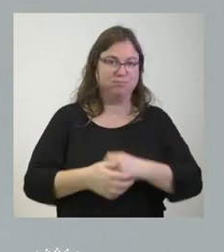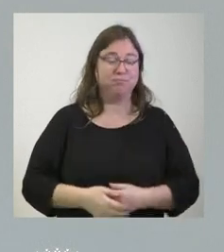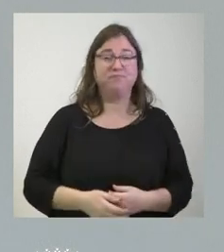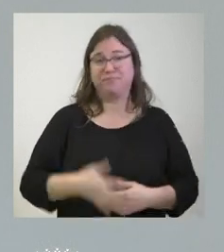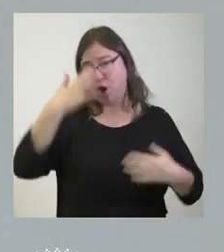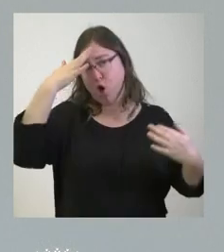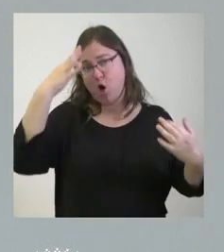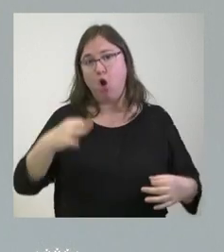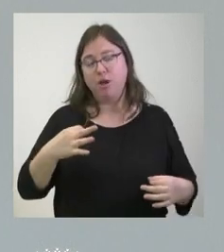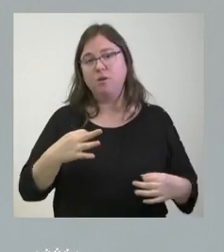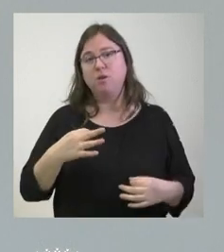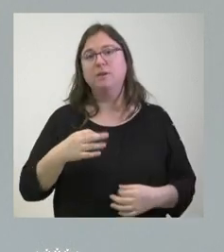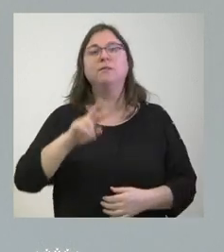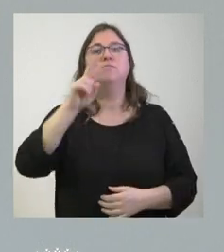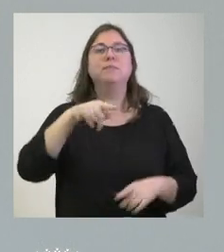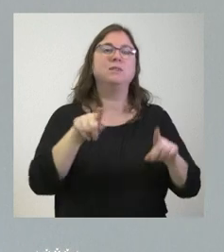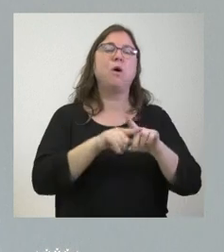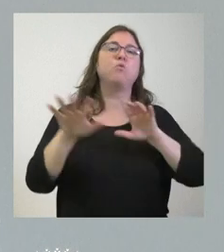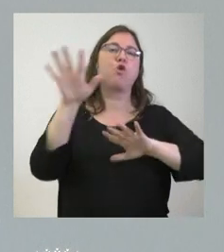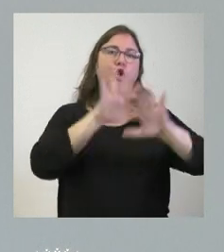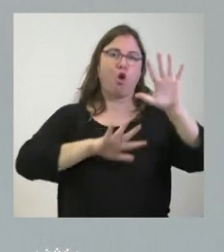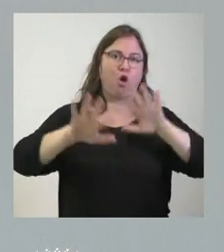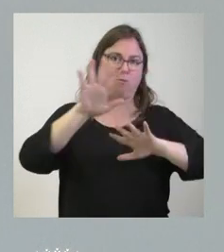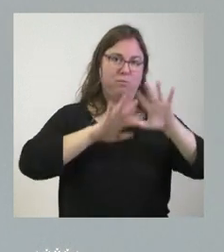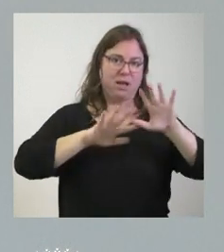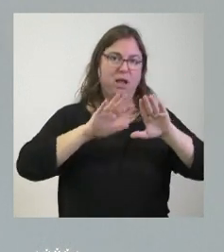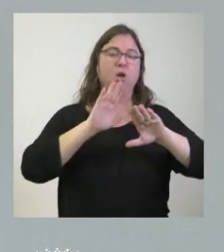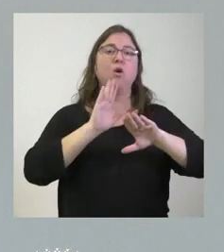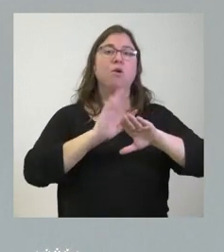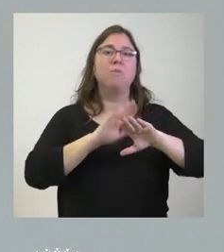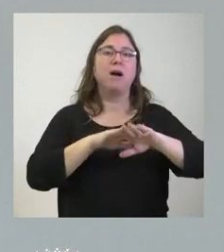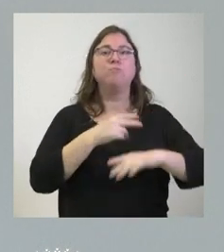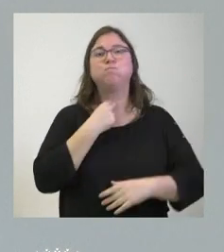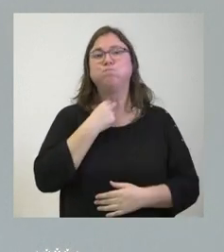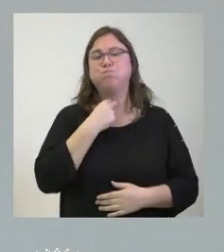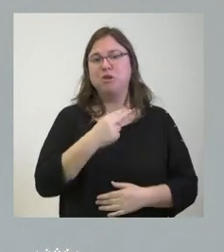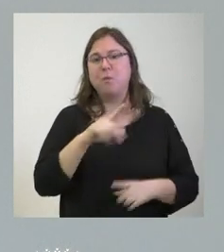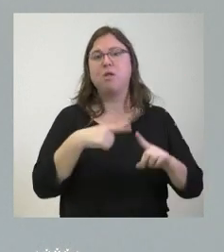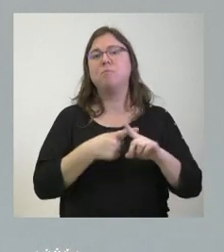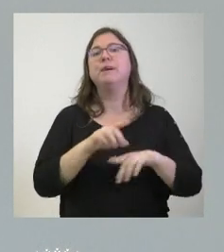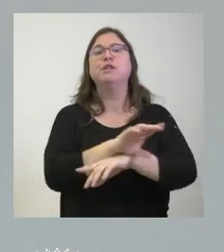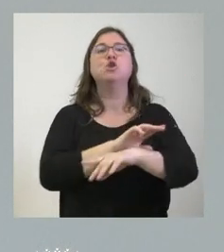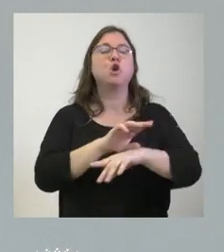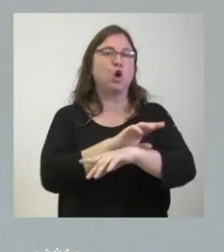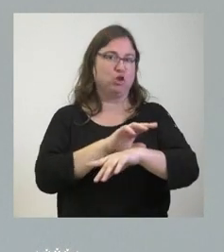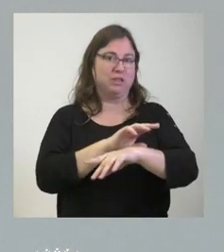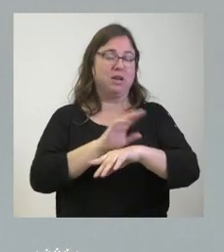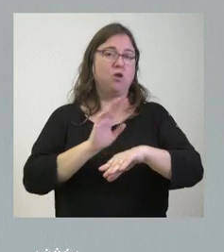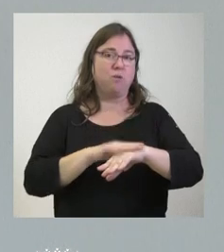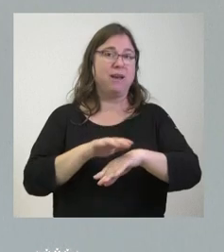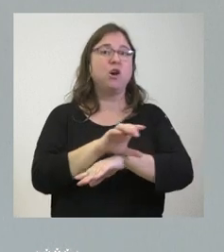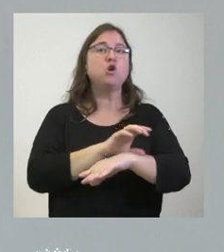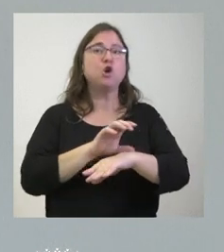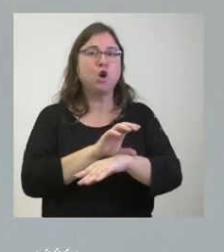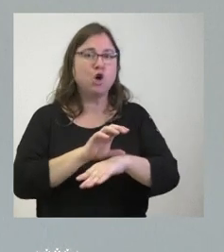lógicamente siempre es una complicación y le hablo en este caso más que como portavoz como consejero de economía y hacienda para el consejero de